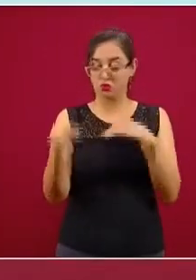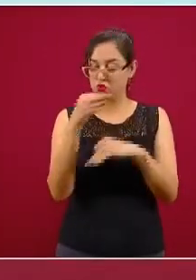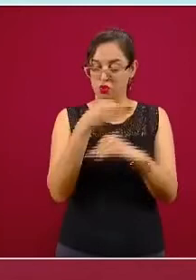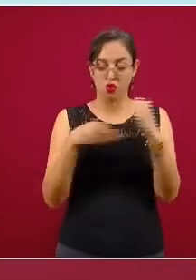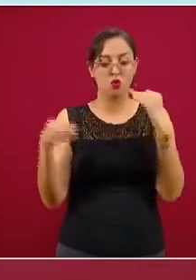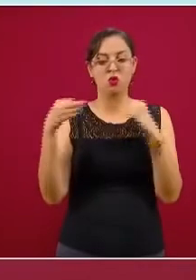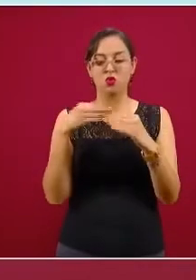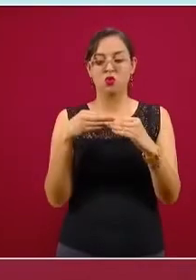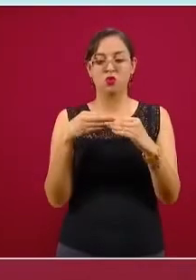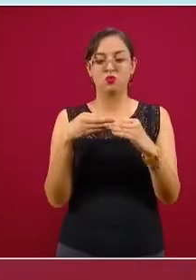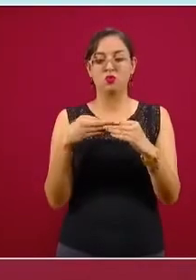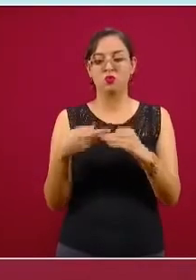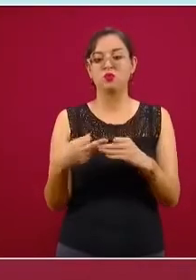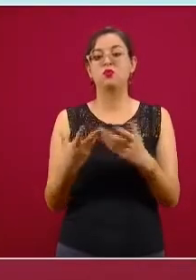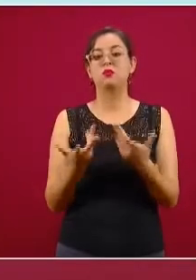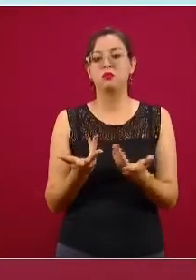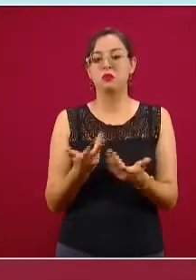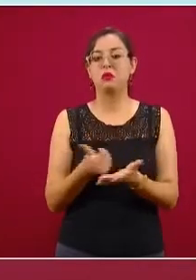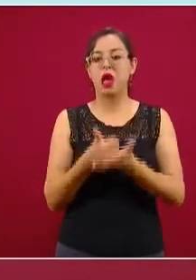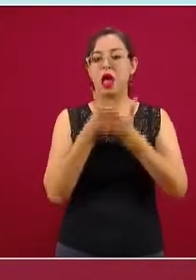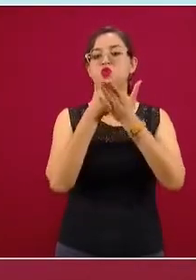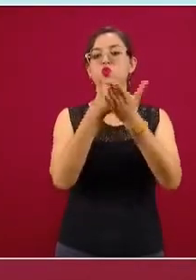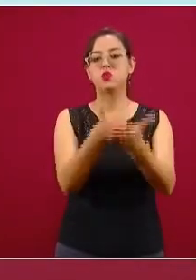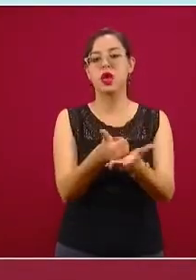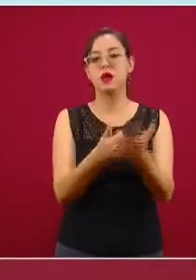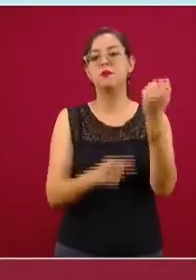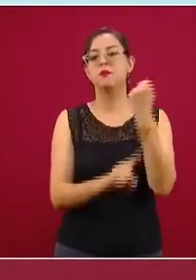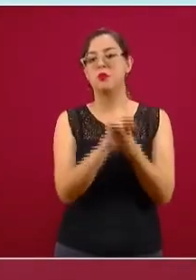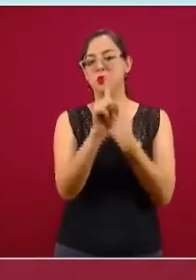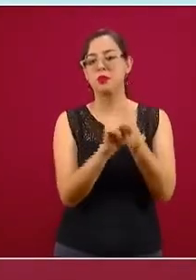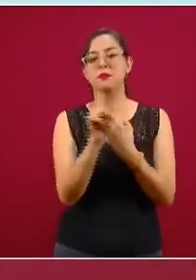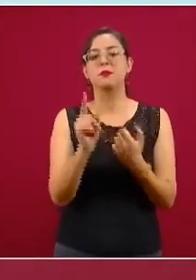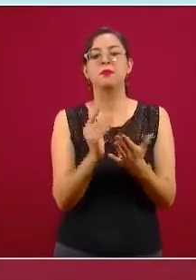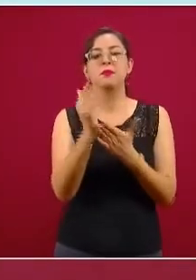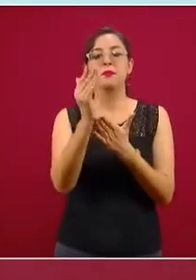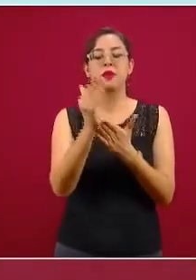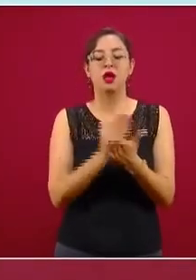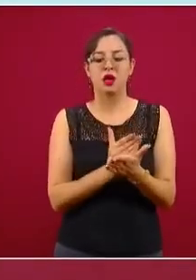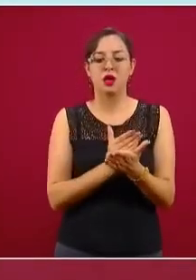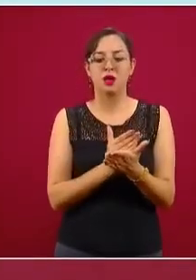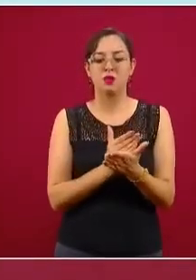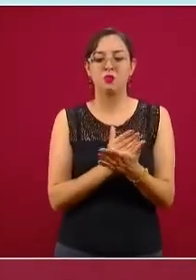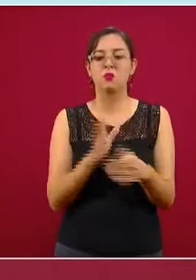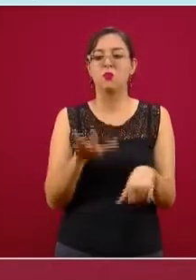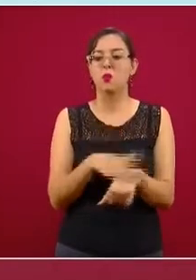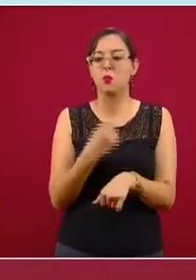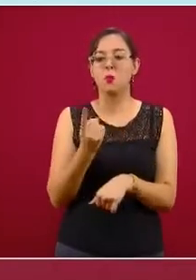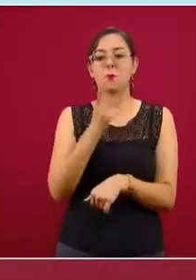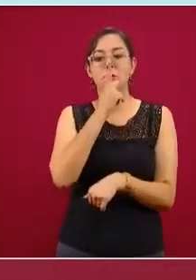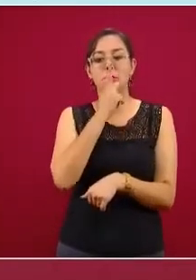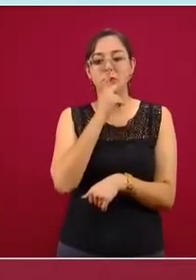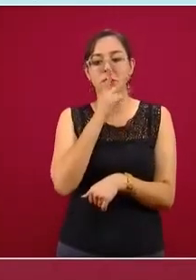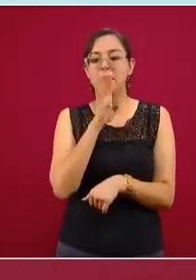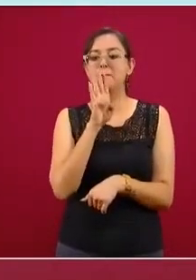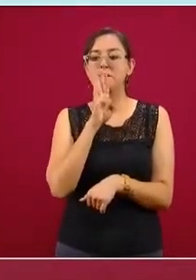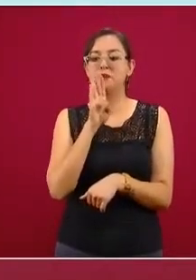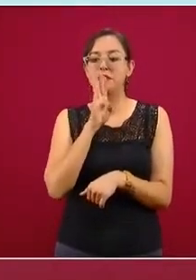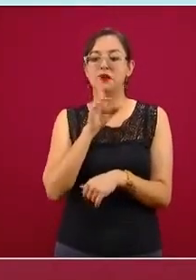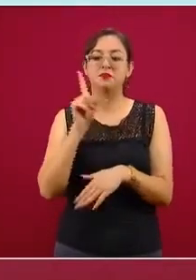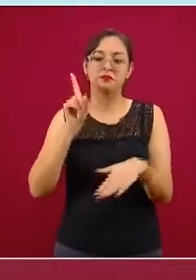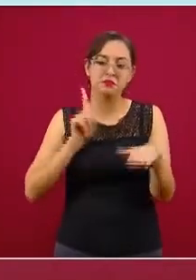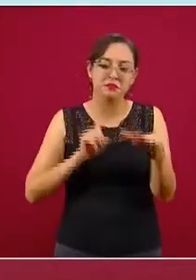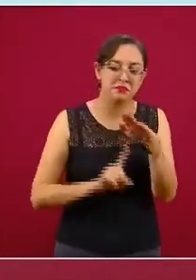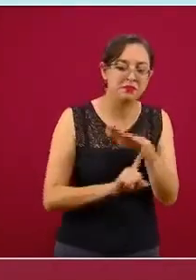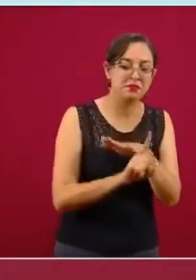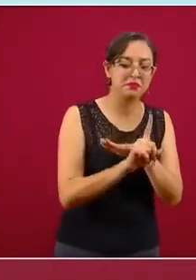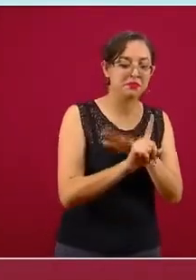trabajadores de salud, les puede ir muy bien, porque el tener ahí a un papá o una mamá no sólo